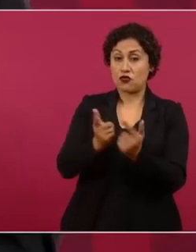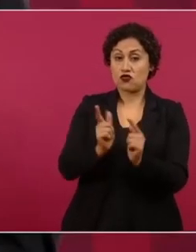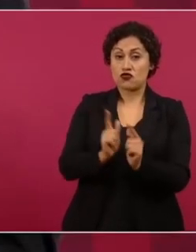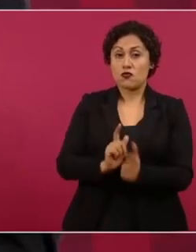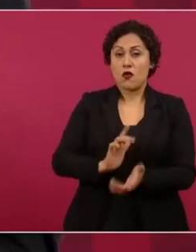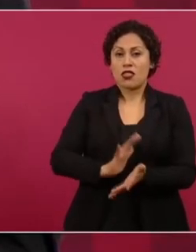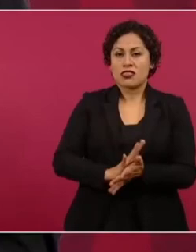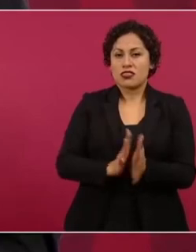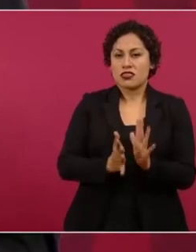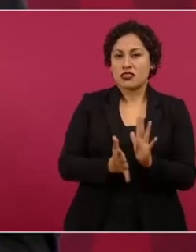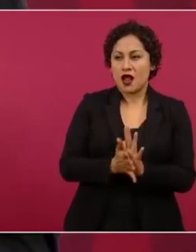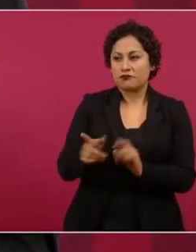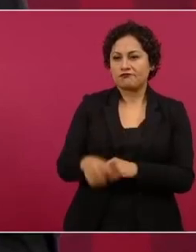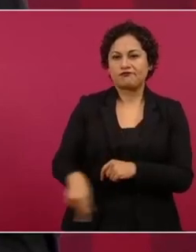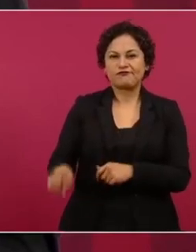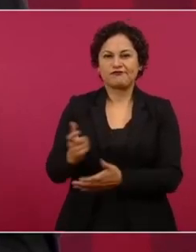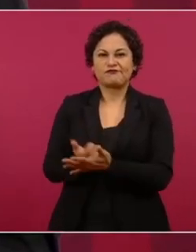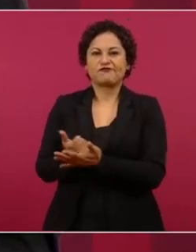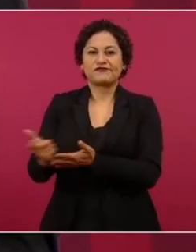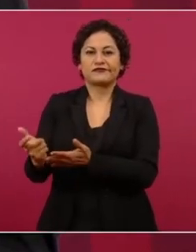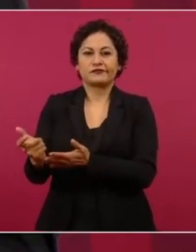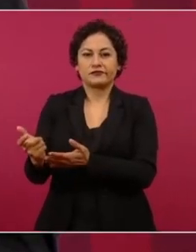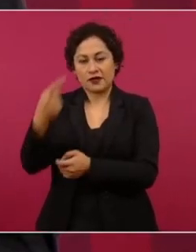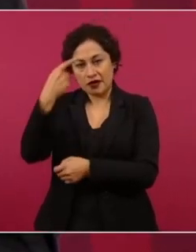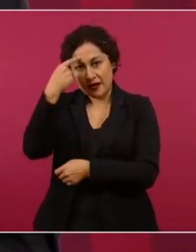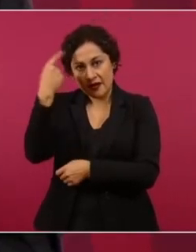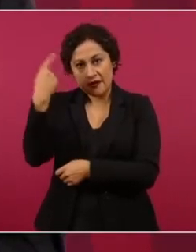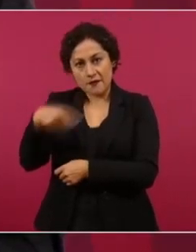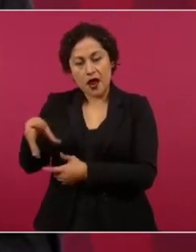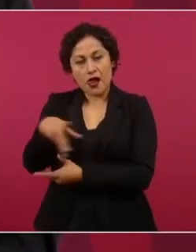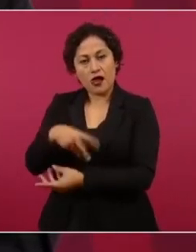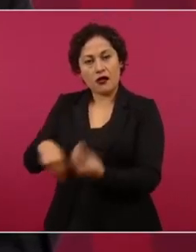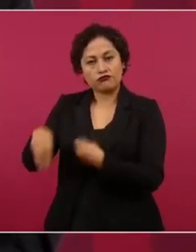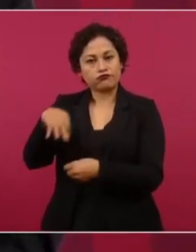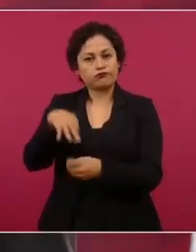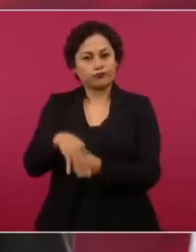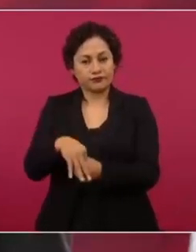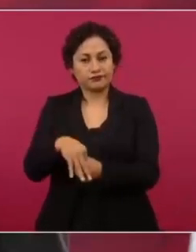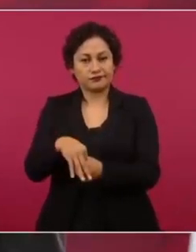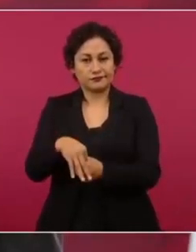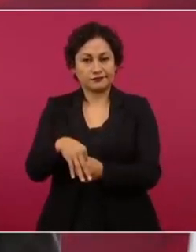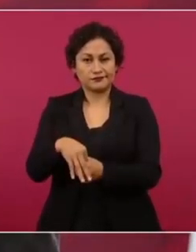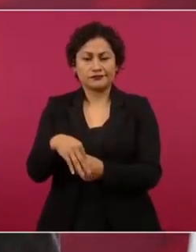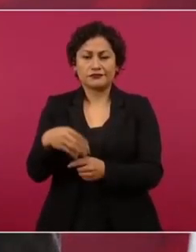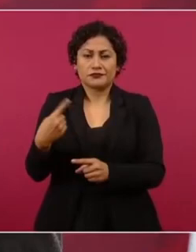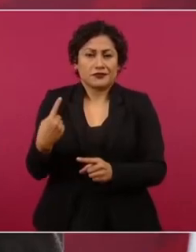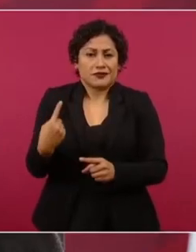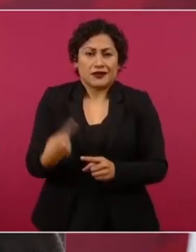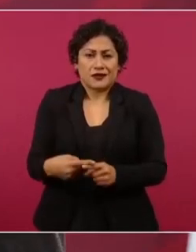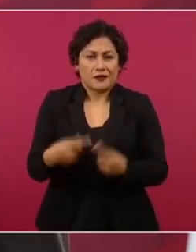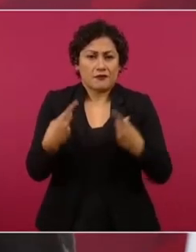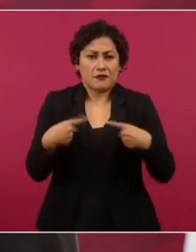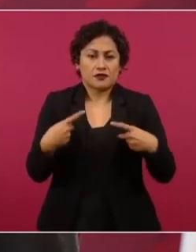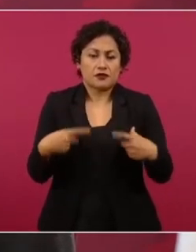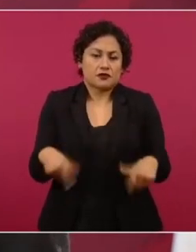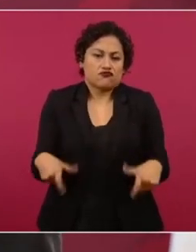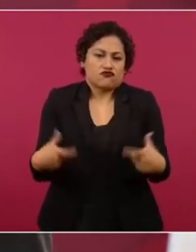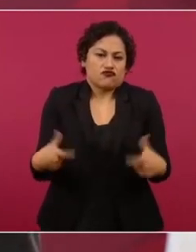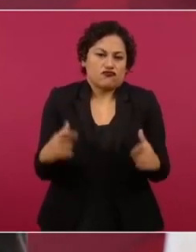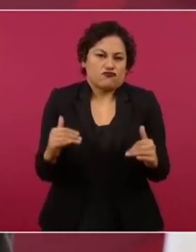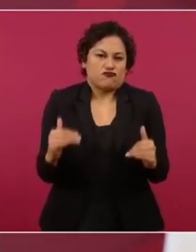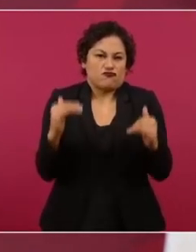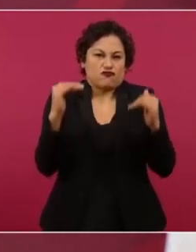por los potentados de México, que no quieren